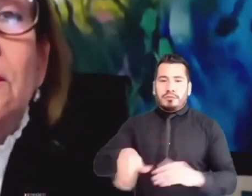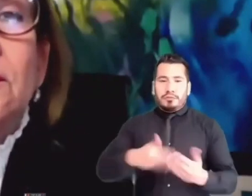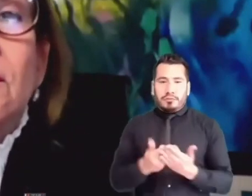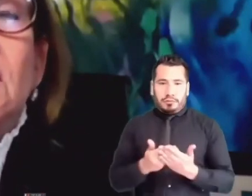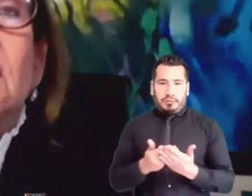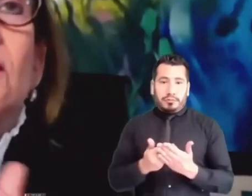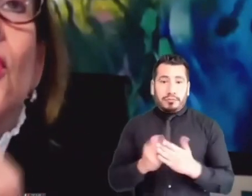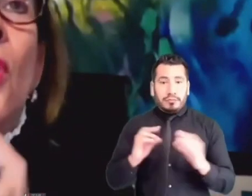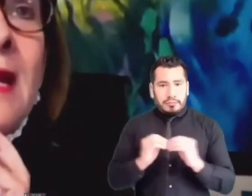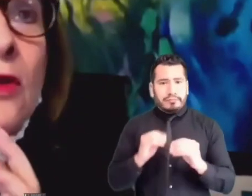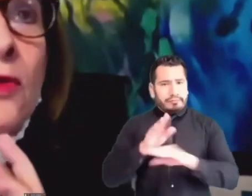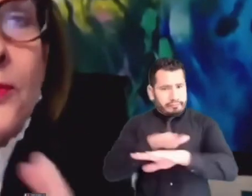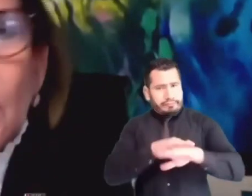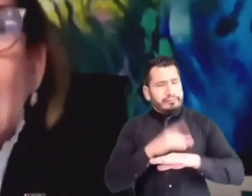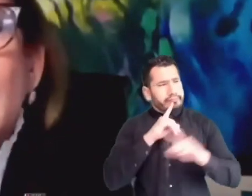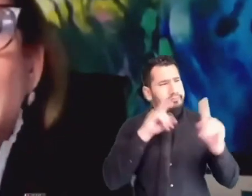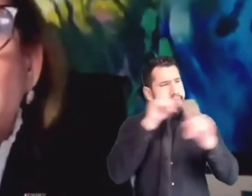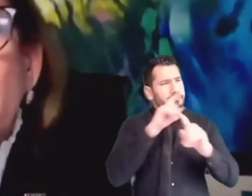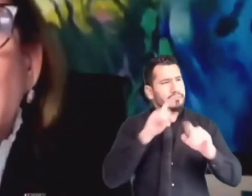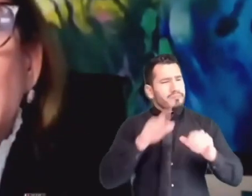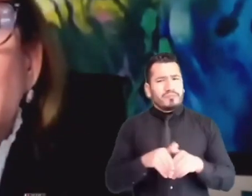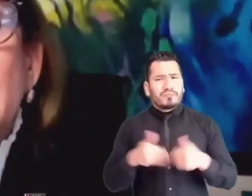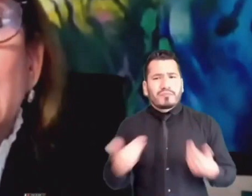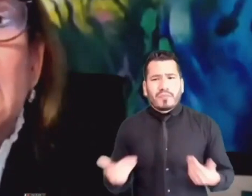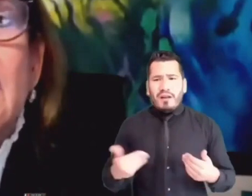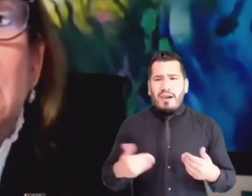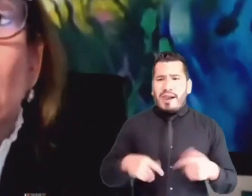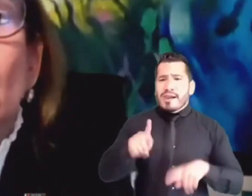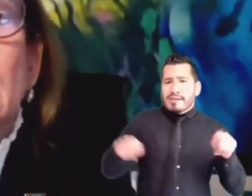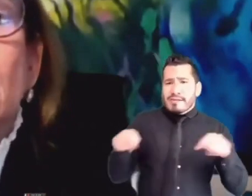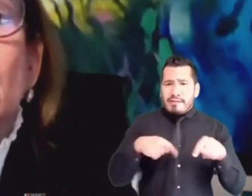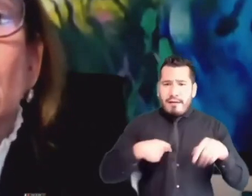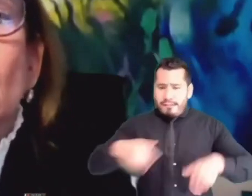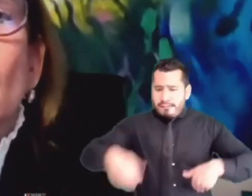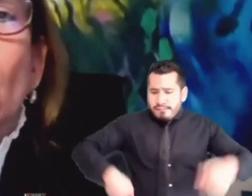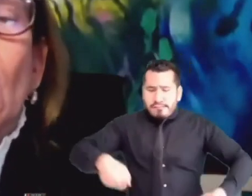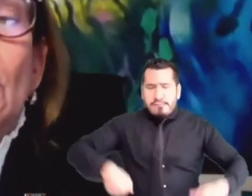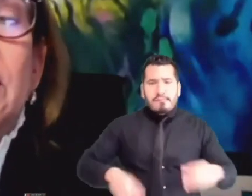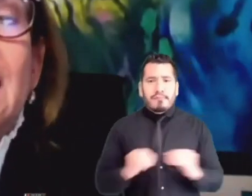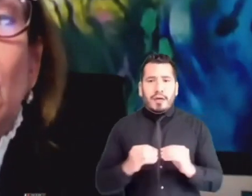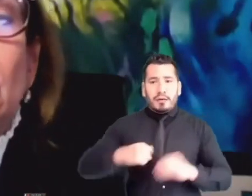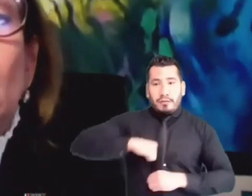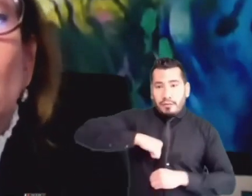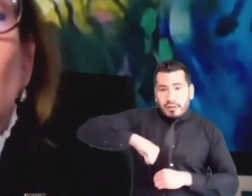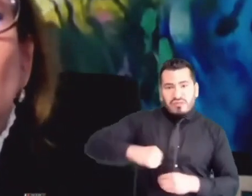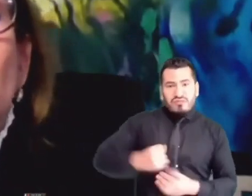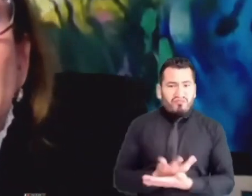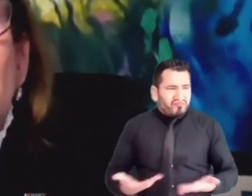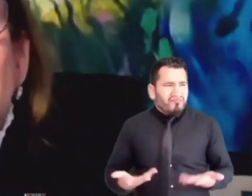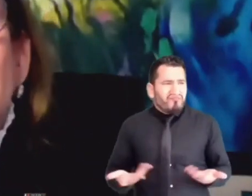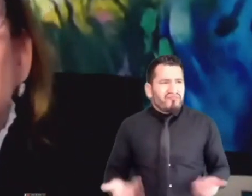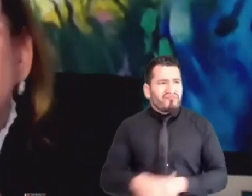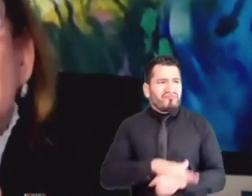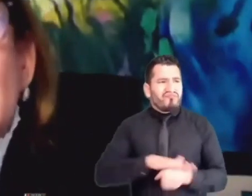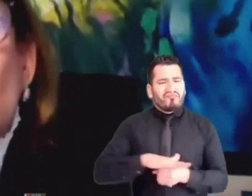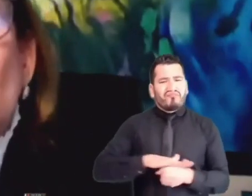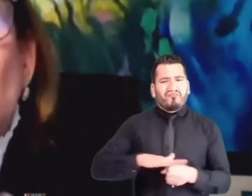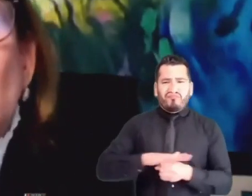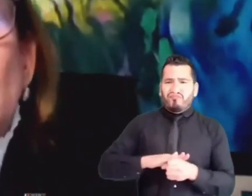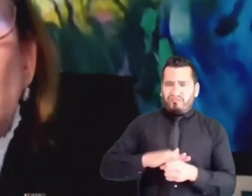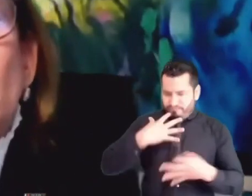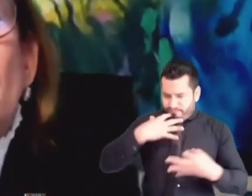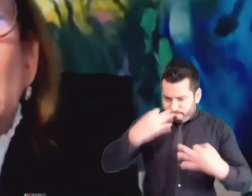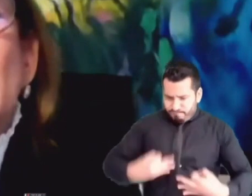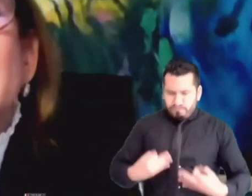¿Cómo la corrupción alcanza a impactar de manera indirecta los derechos cuando esa actuación corrupta llega a